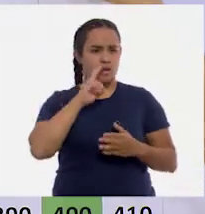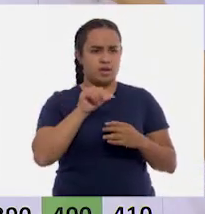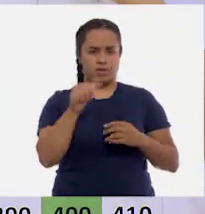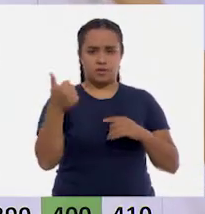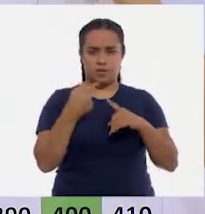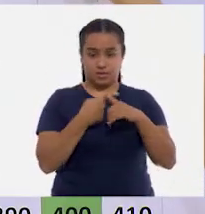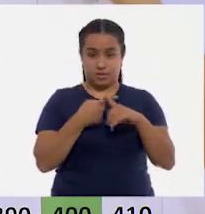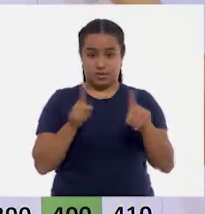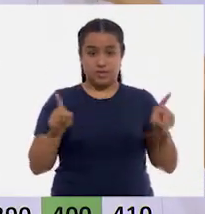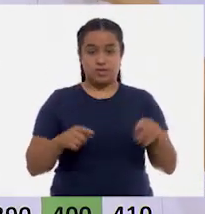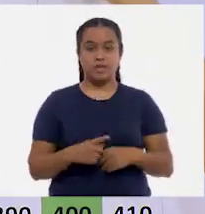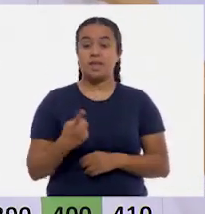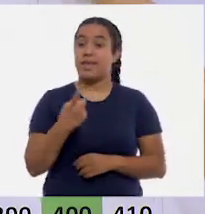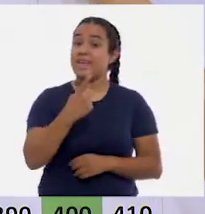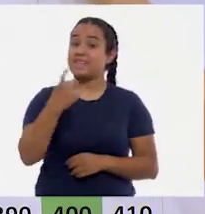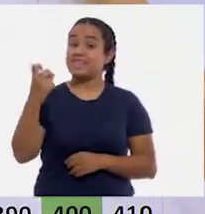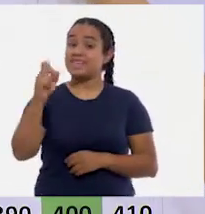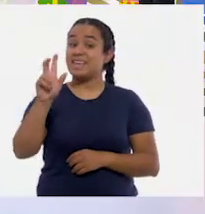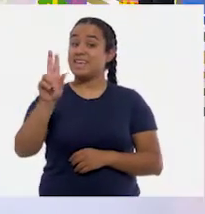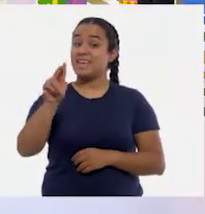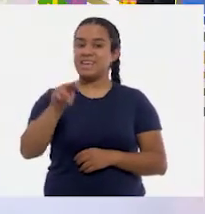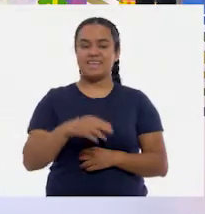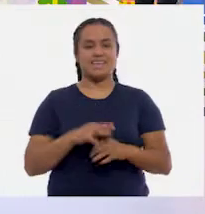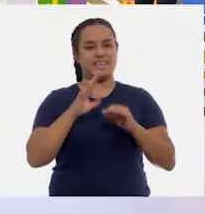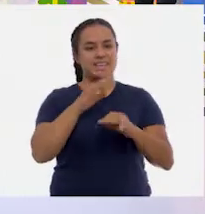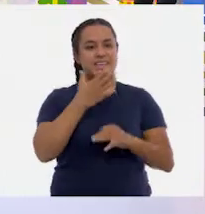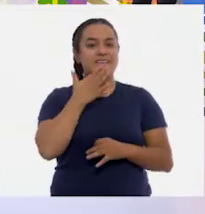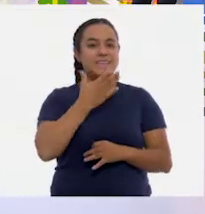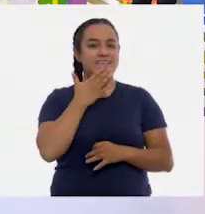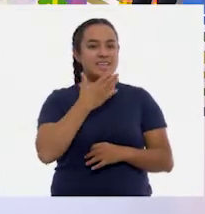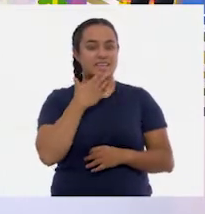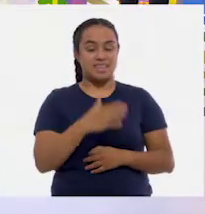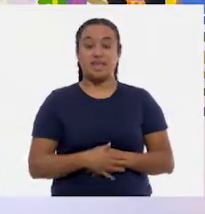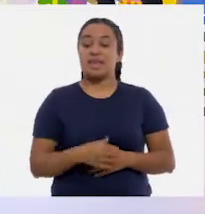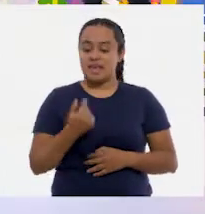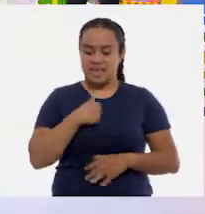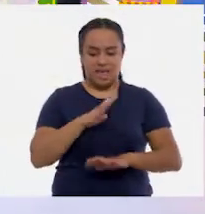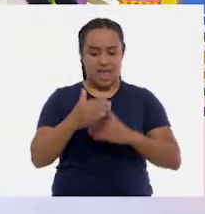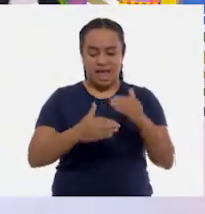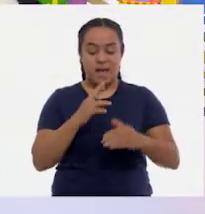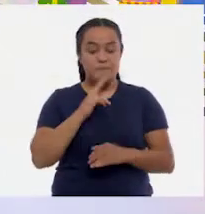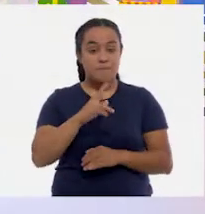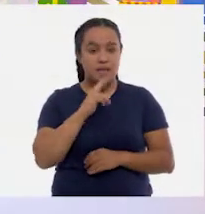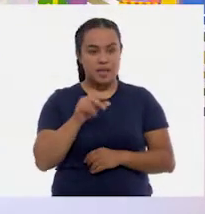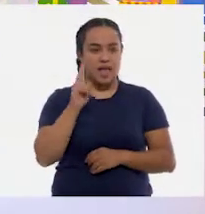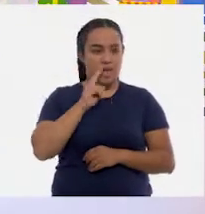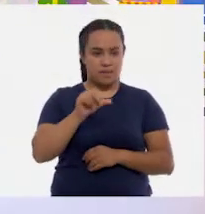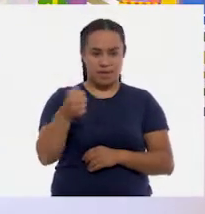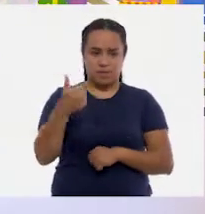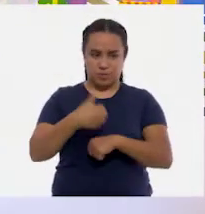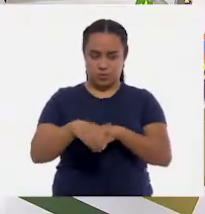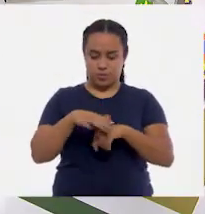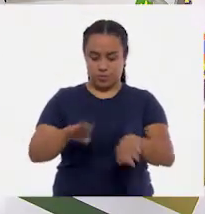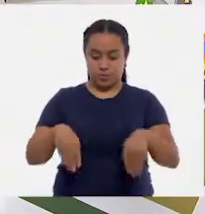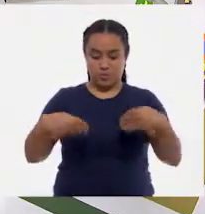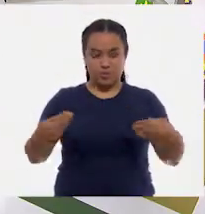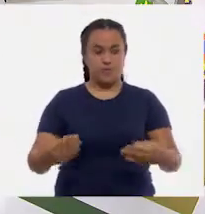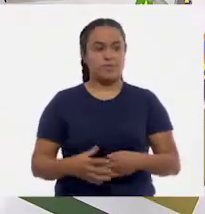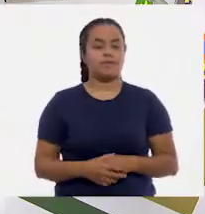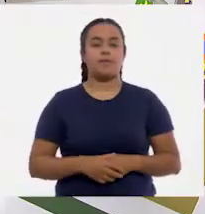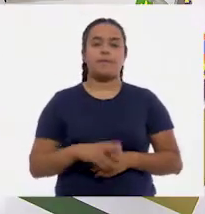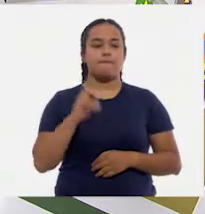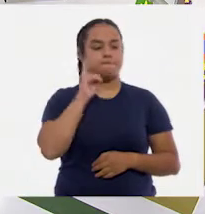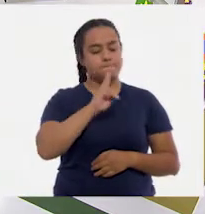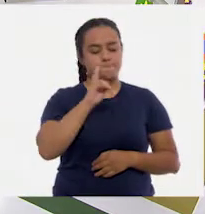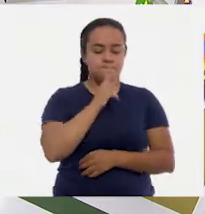Aquí está. Ciento ochenta. Muy bien. Ay, muy bien. Voy mejorando, niñas y niños. Vamos a sacar otro número. A